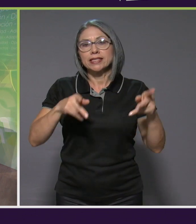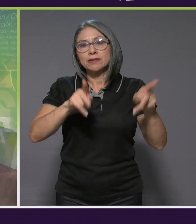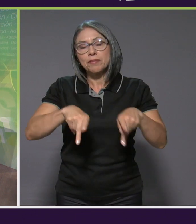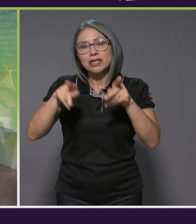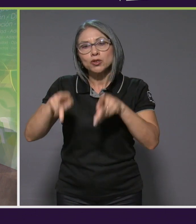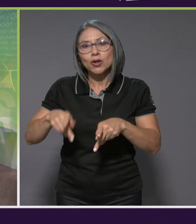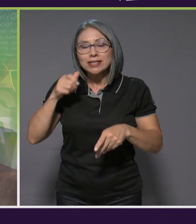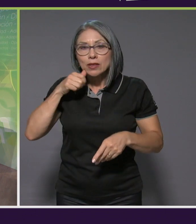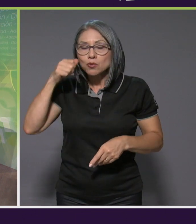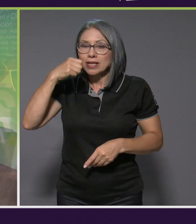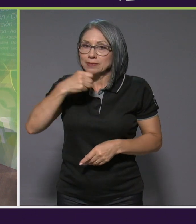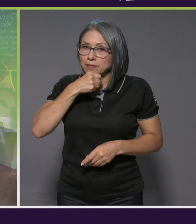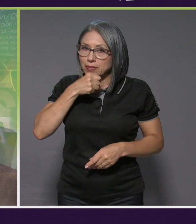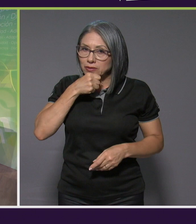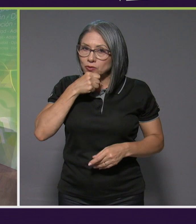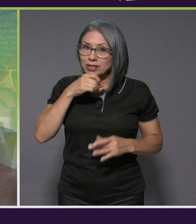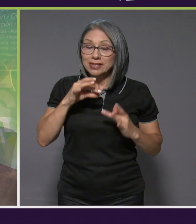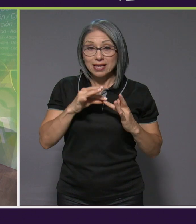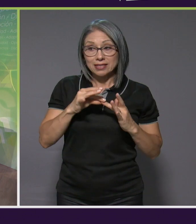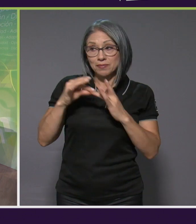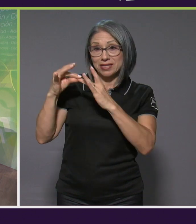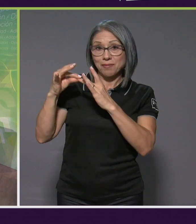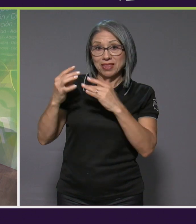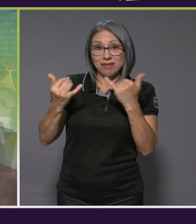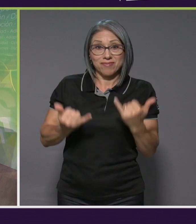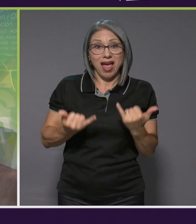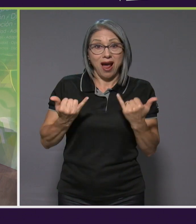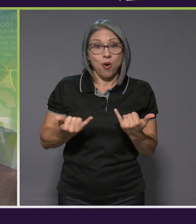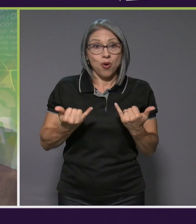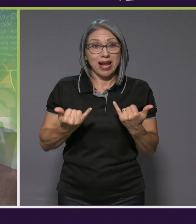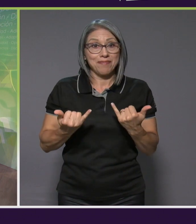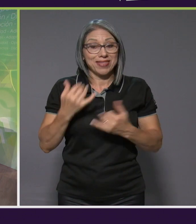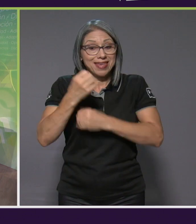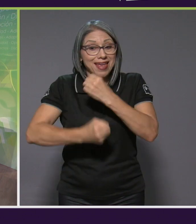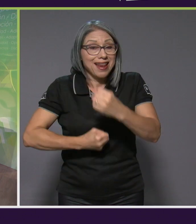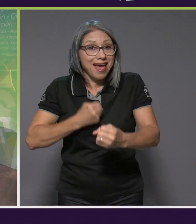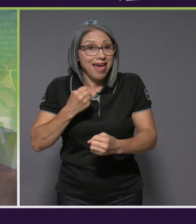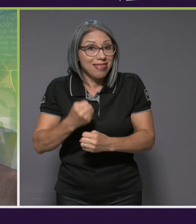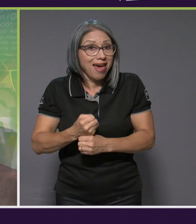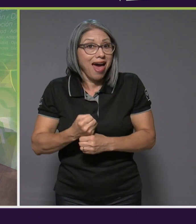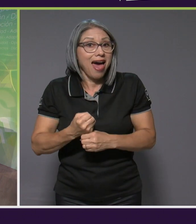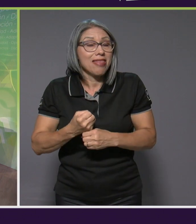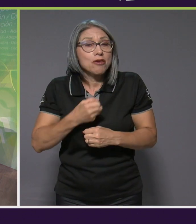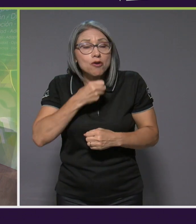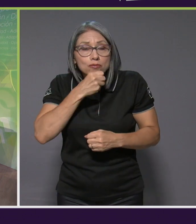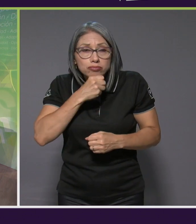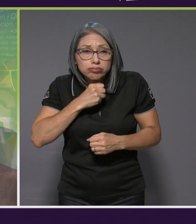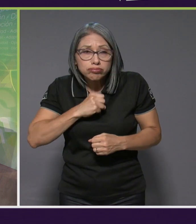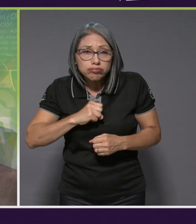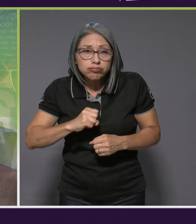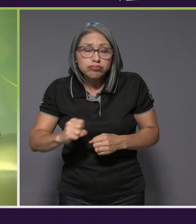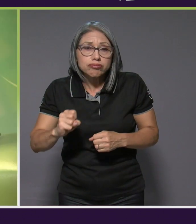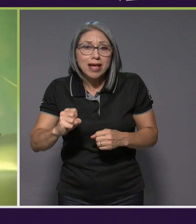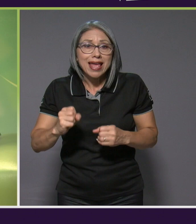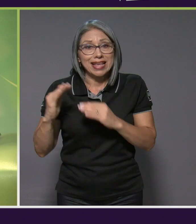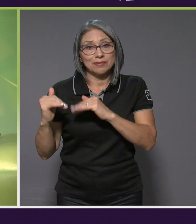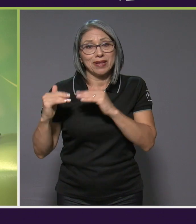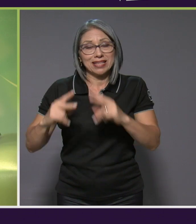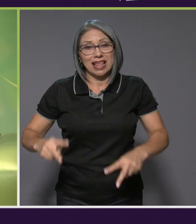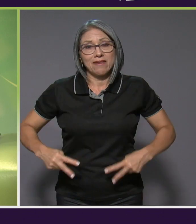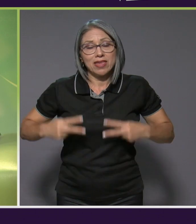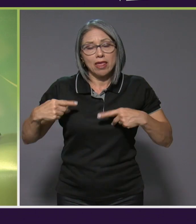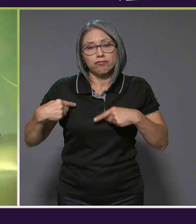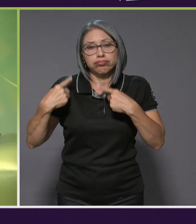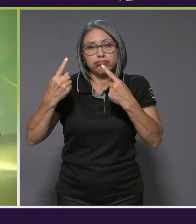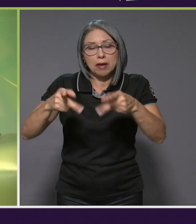adultas mayores, especialmente ahora que la esperanza de vida aumentó y las personas tienen vidas muy longevas, puede darse